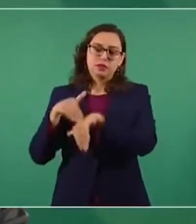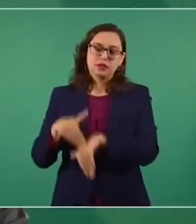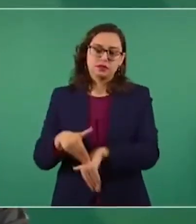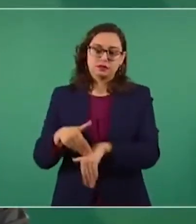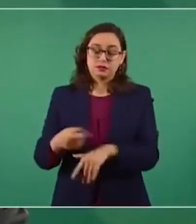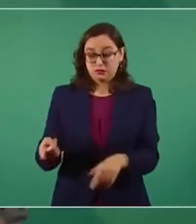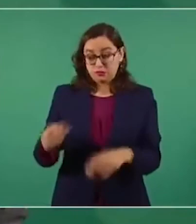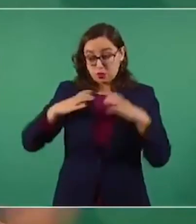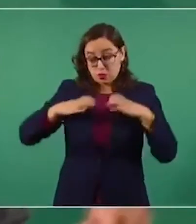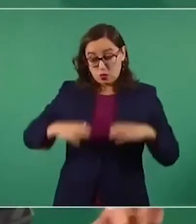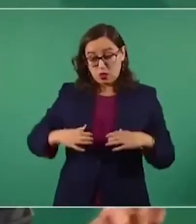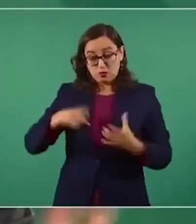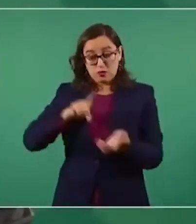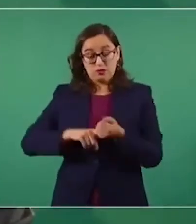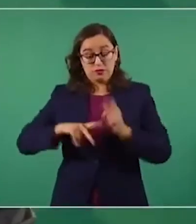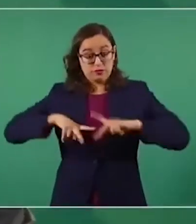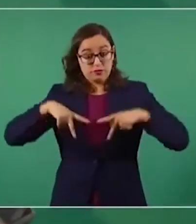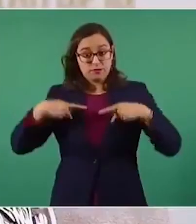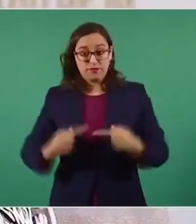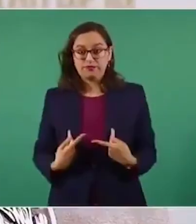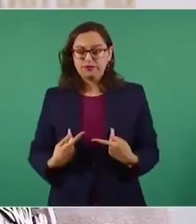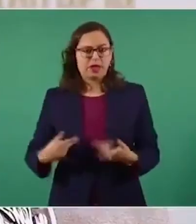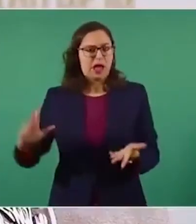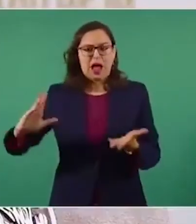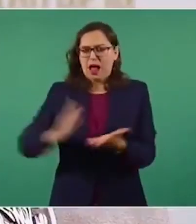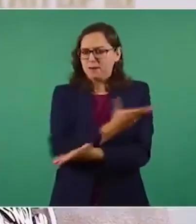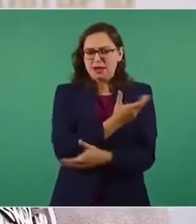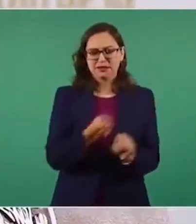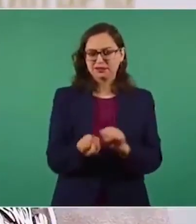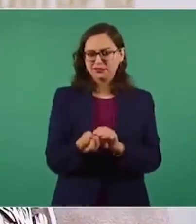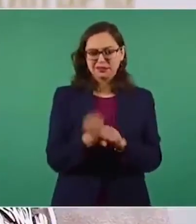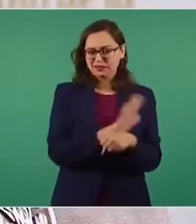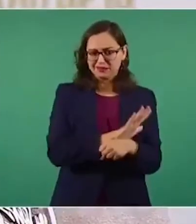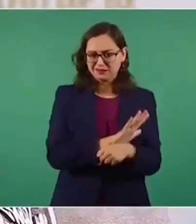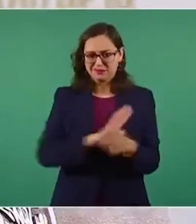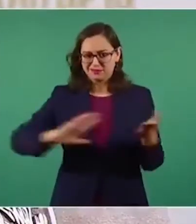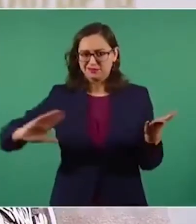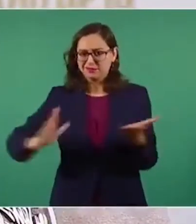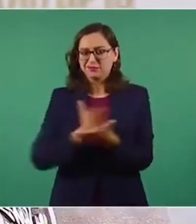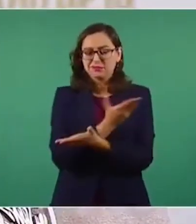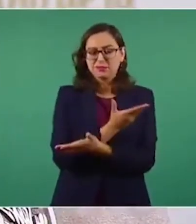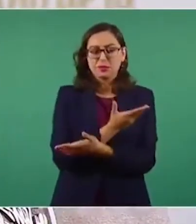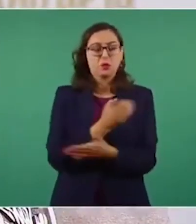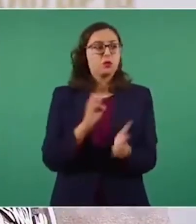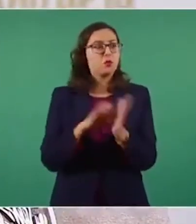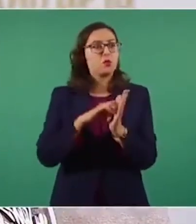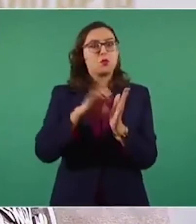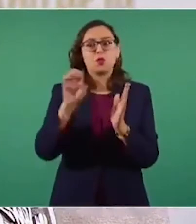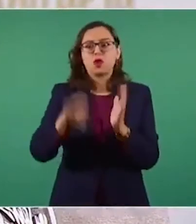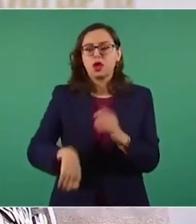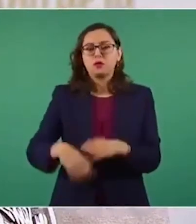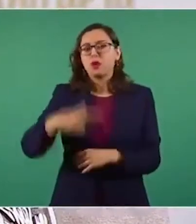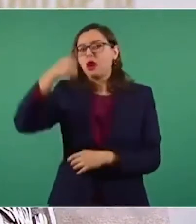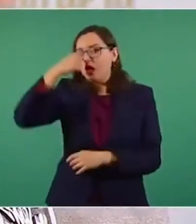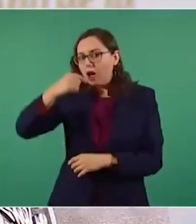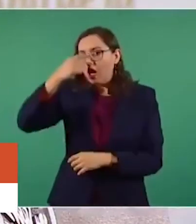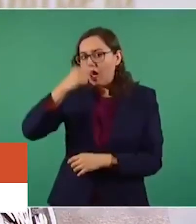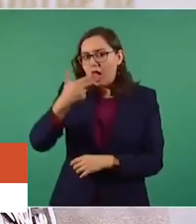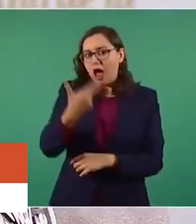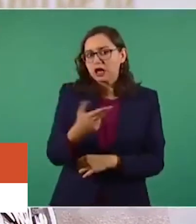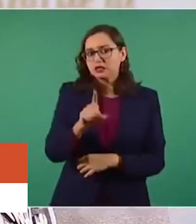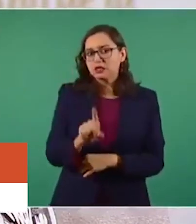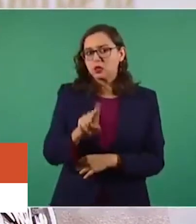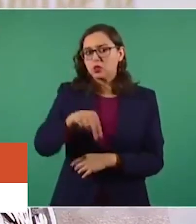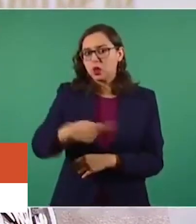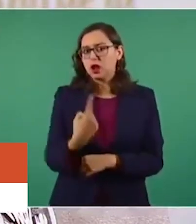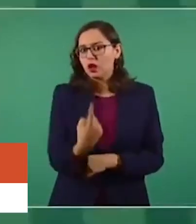inmunosupresión. Esto va más allá de COVID, ocurriría en cualquier otra situación, ocurriría en la temporada de influenza, ocurriría